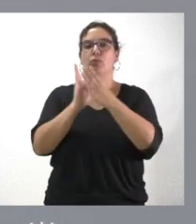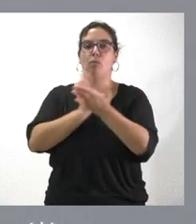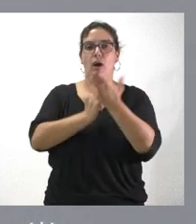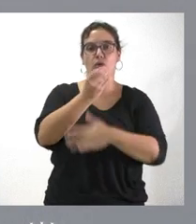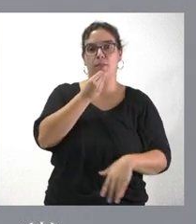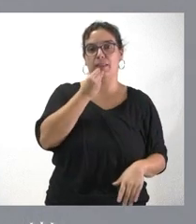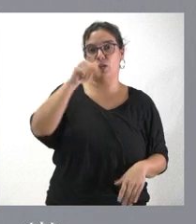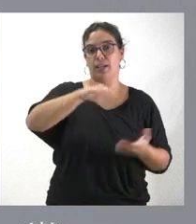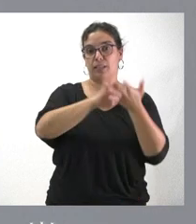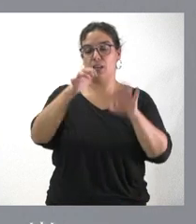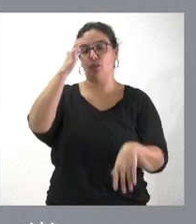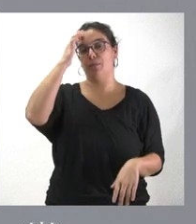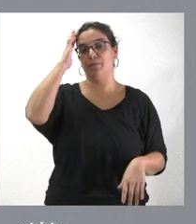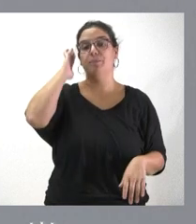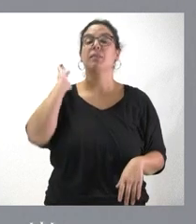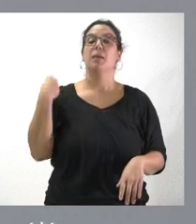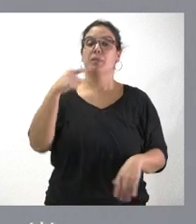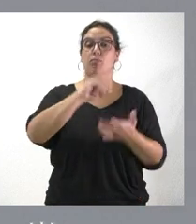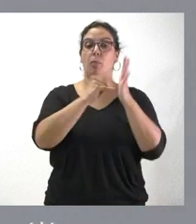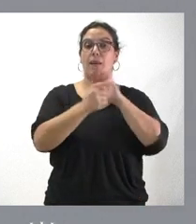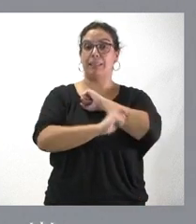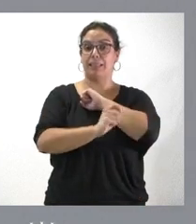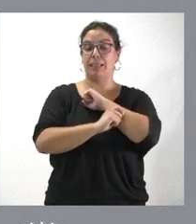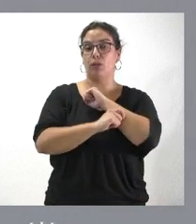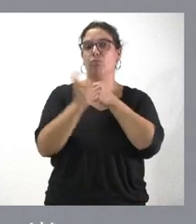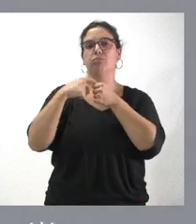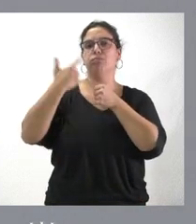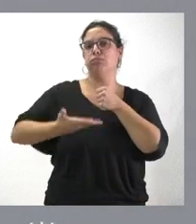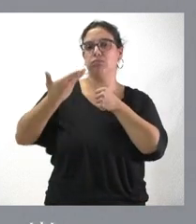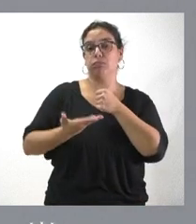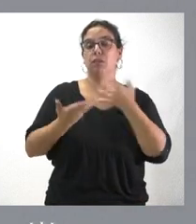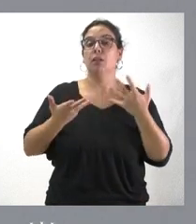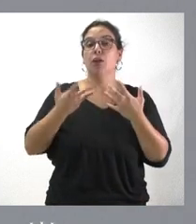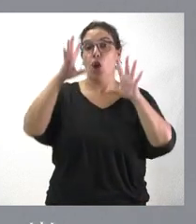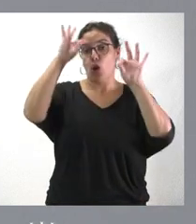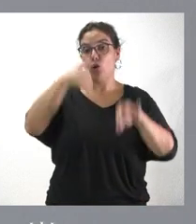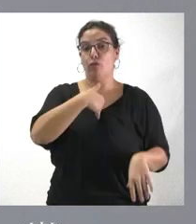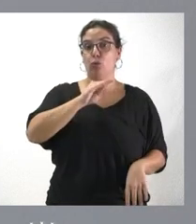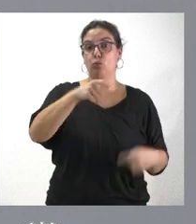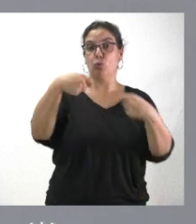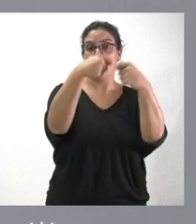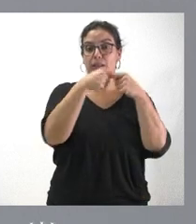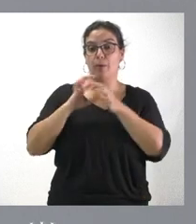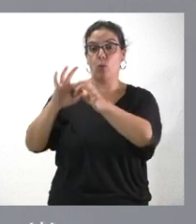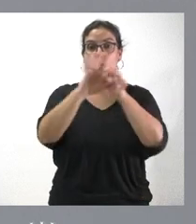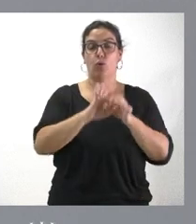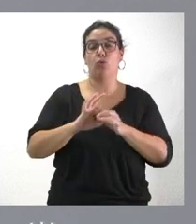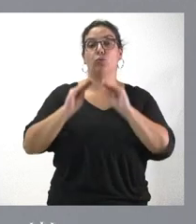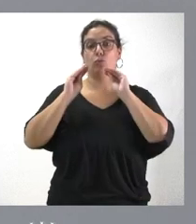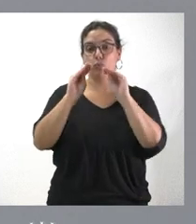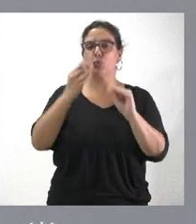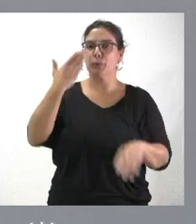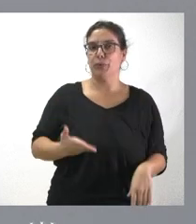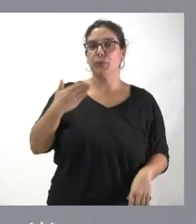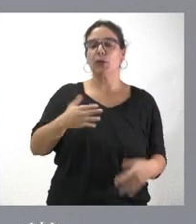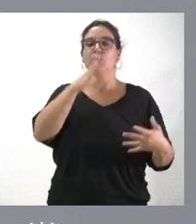En este plan estratégico, que se basa en la participación, el papel, lógicamente, de las cooperativas y de la unión que le representa a Urcacil es muy relevante